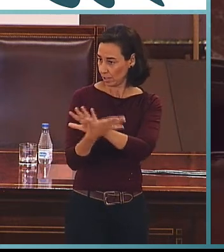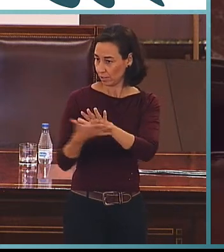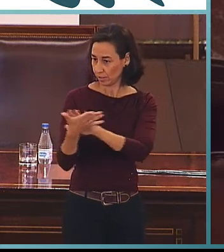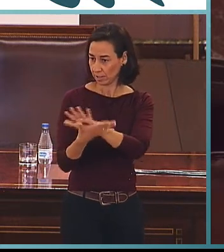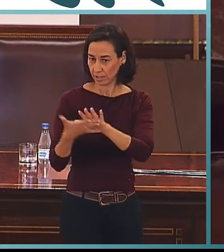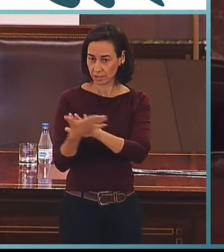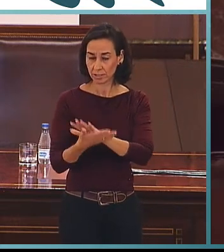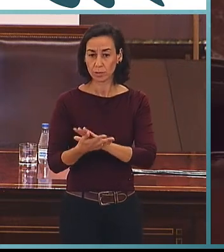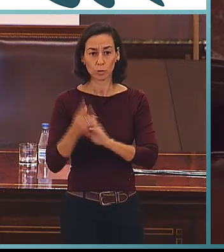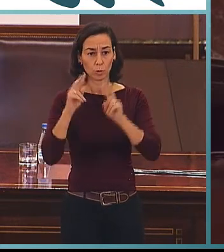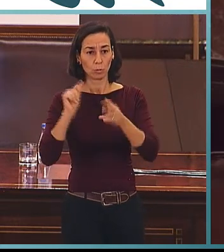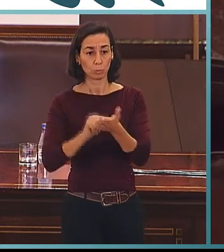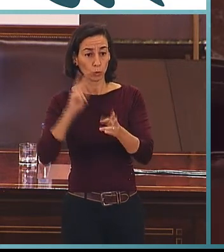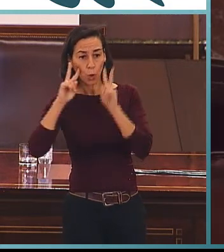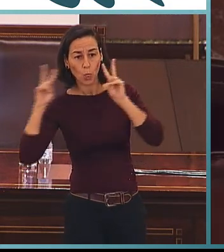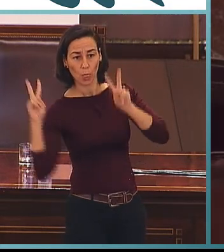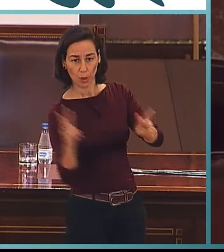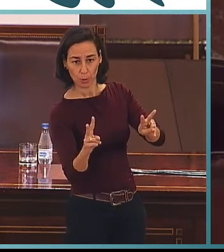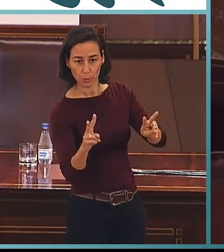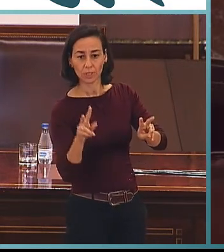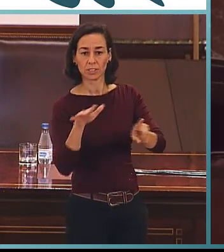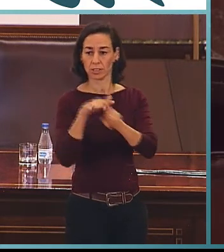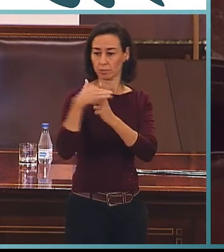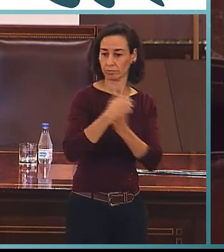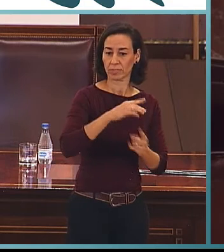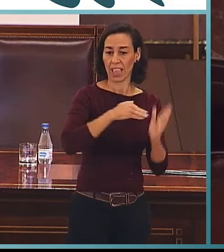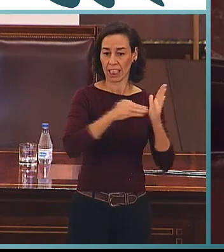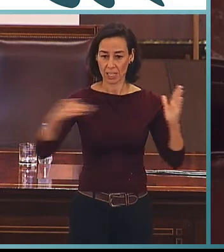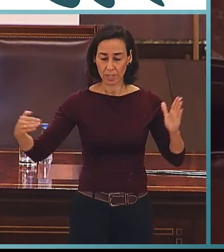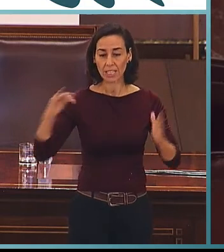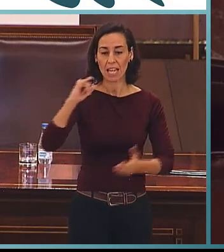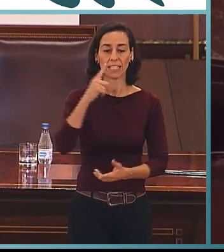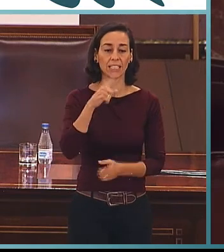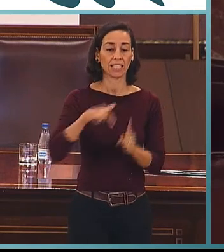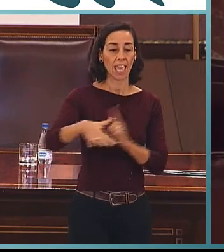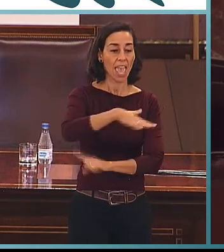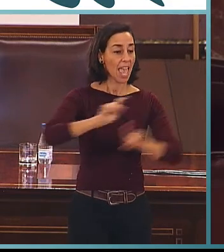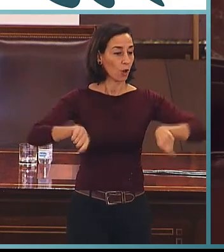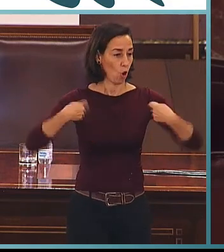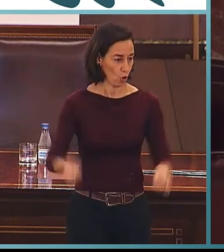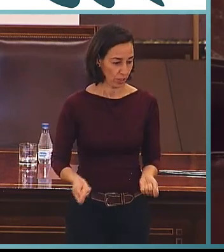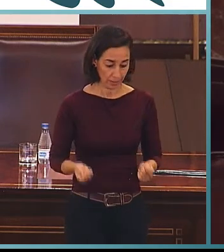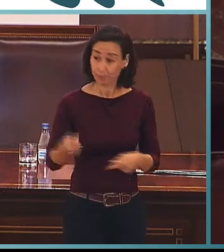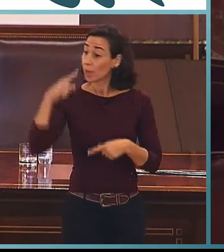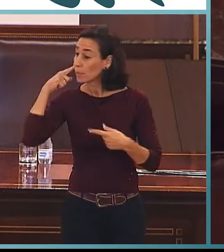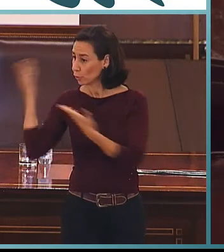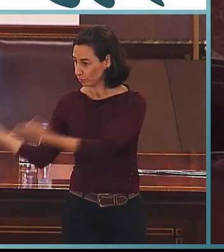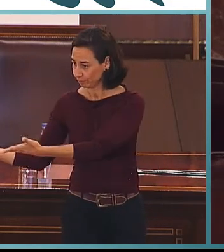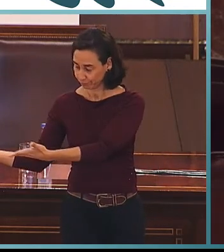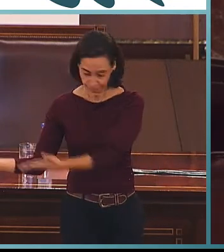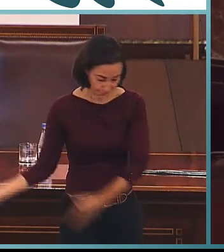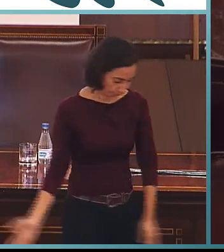desde una perspectiva interdisciplinar, transversal y ecológica. Emilio, cuando quieras.